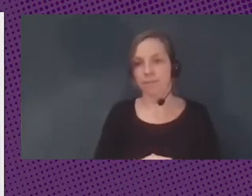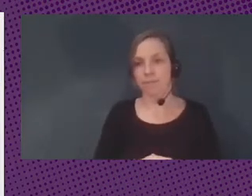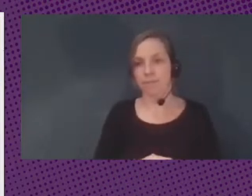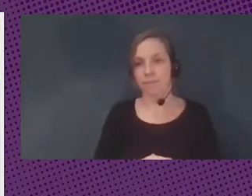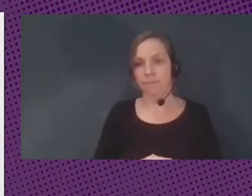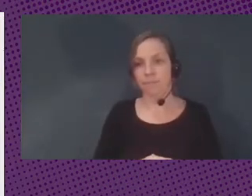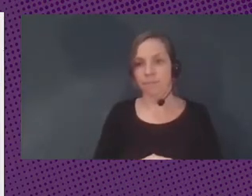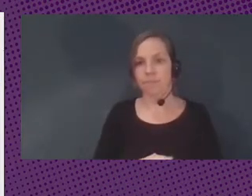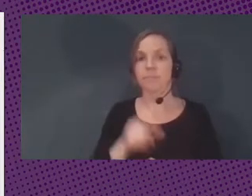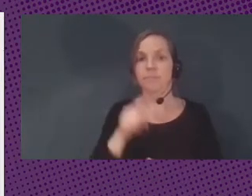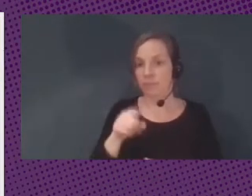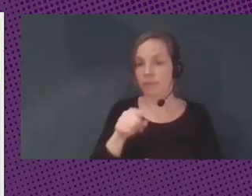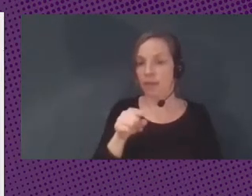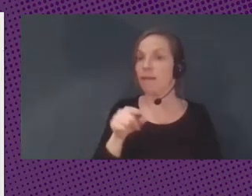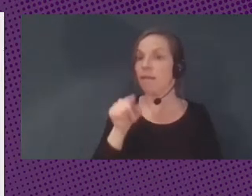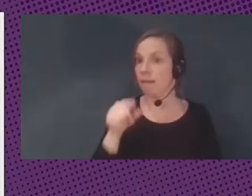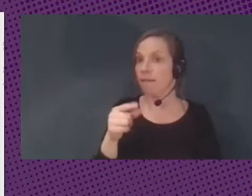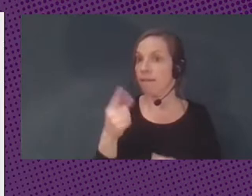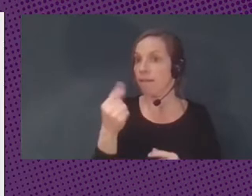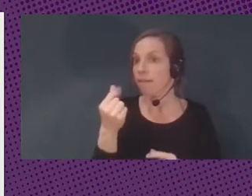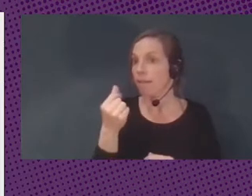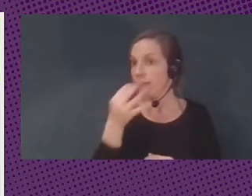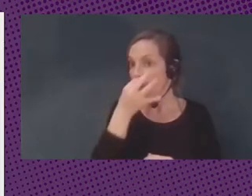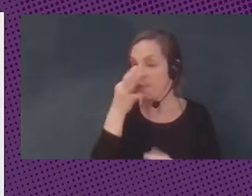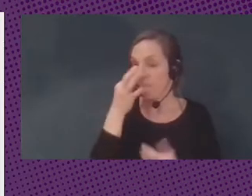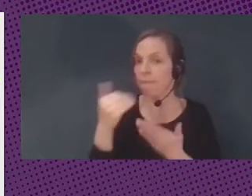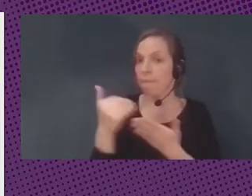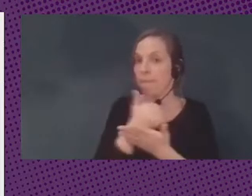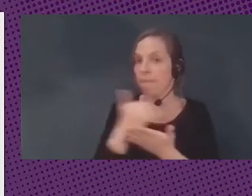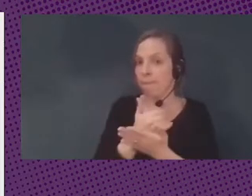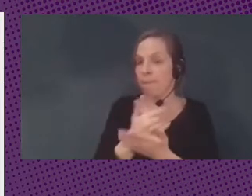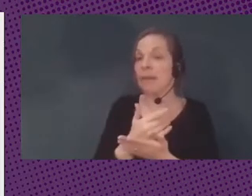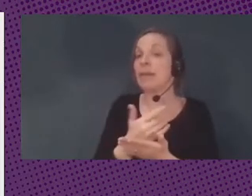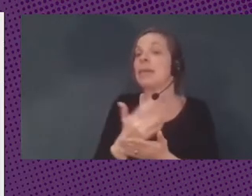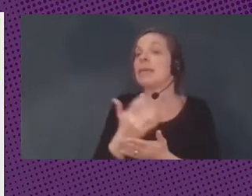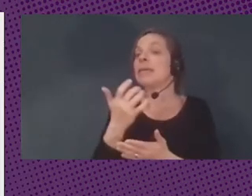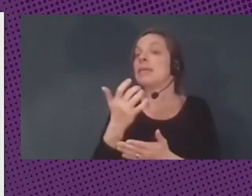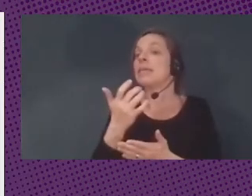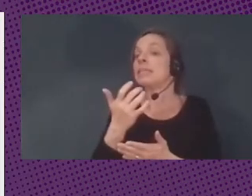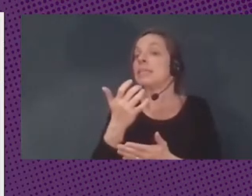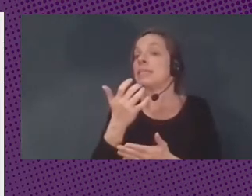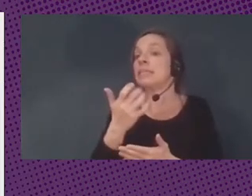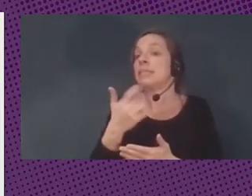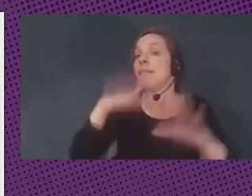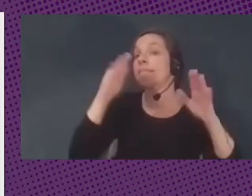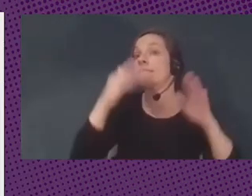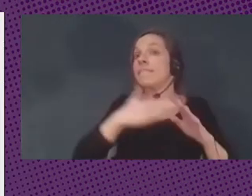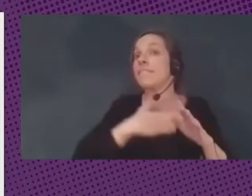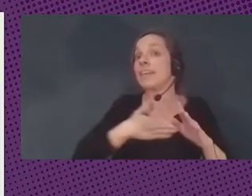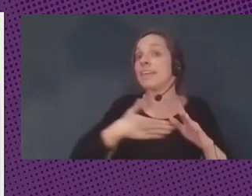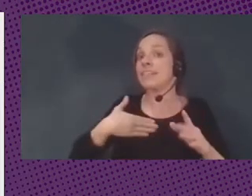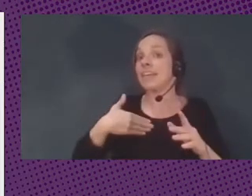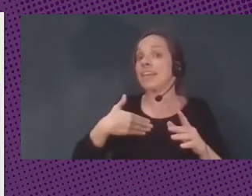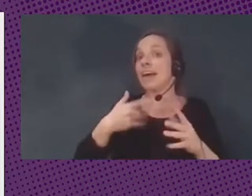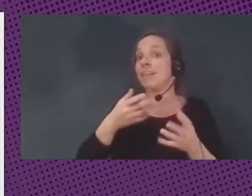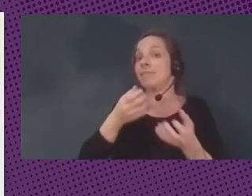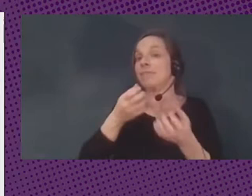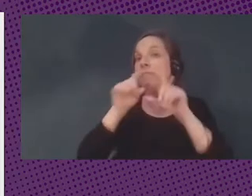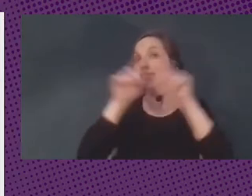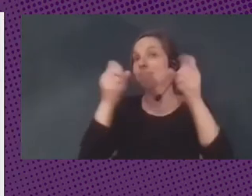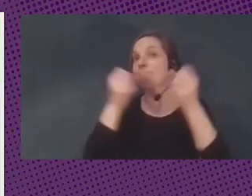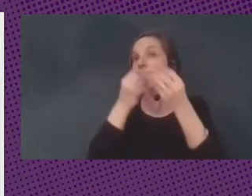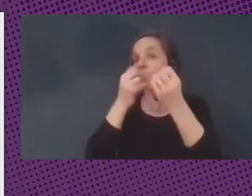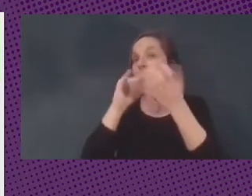verdadera mina de oro que la que quisieran poder controlar estos grandes administradores de los datos la Big Tech